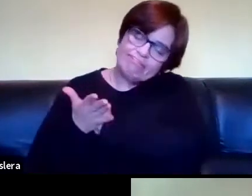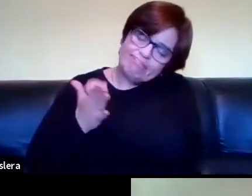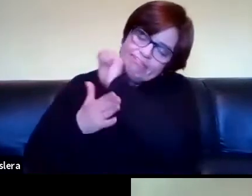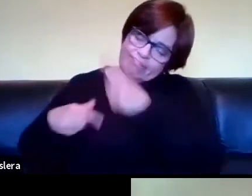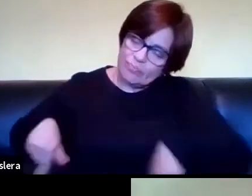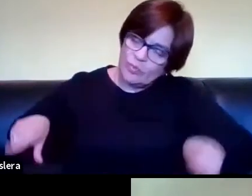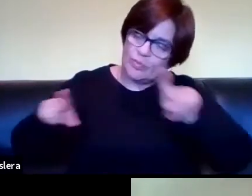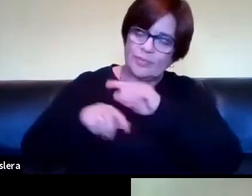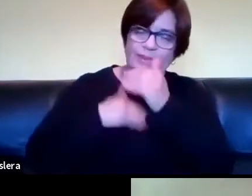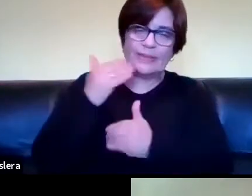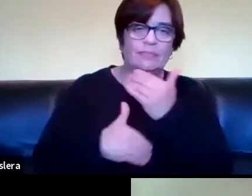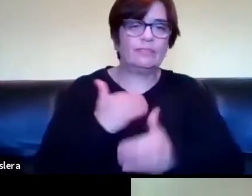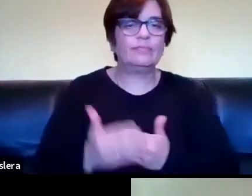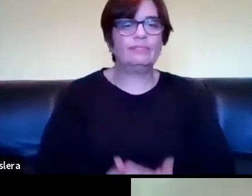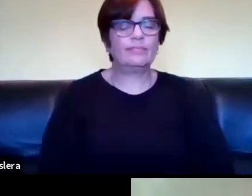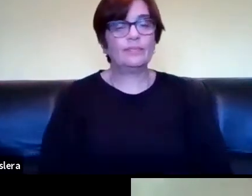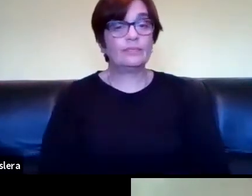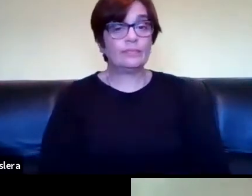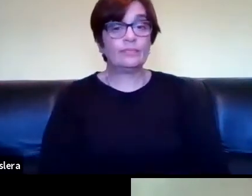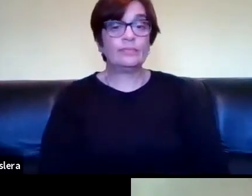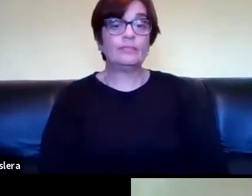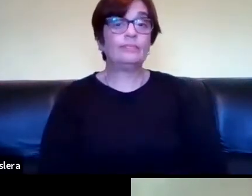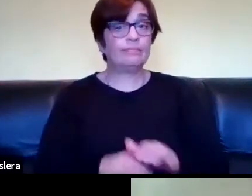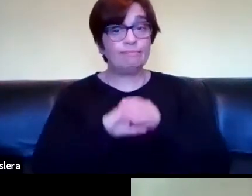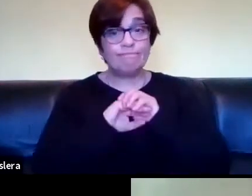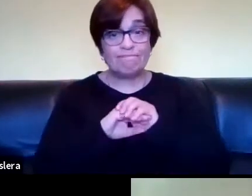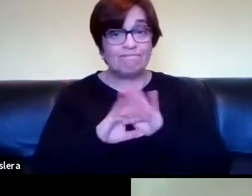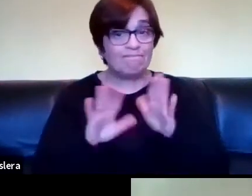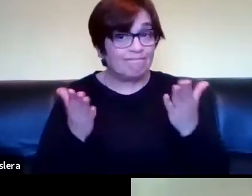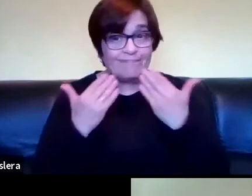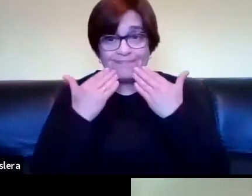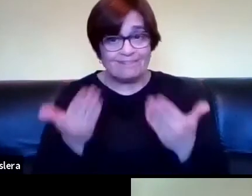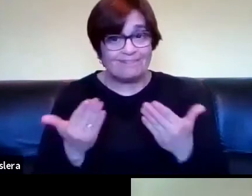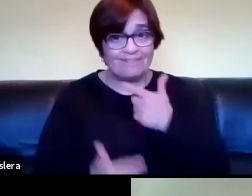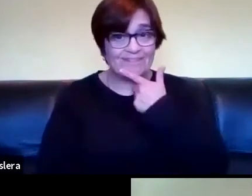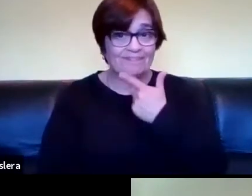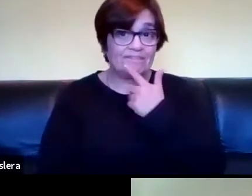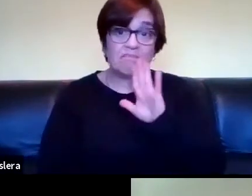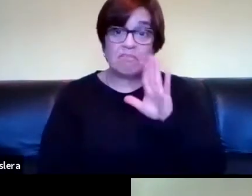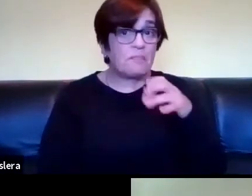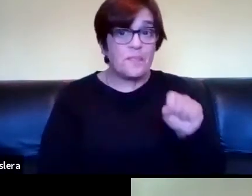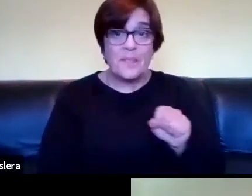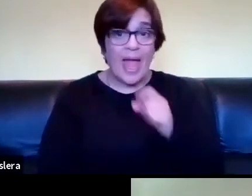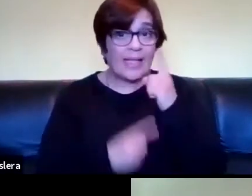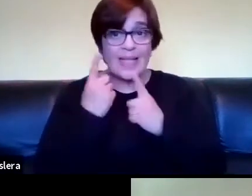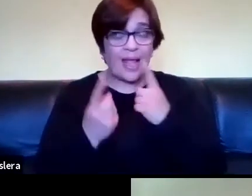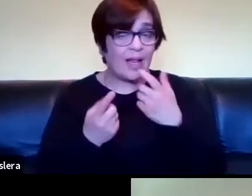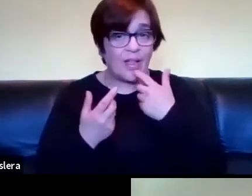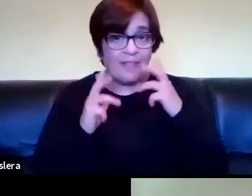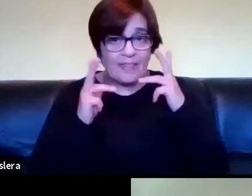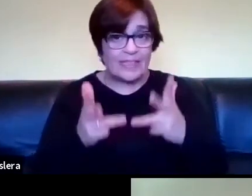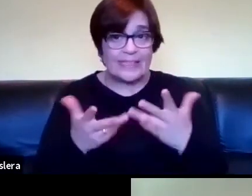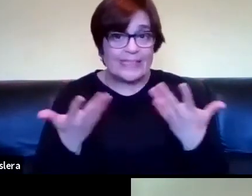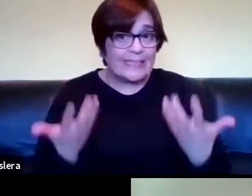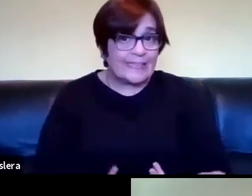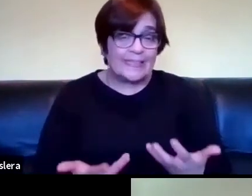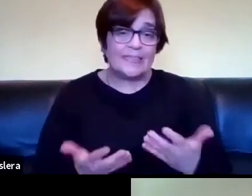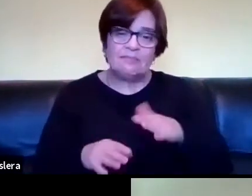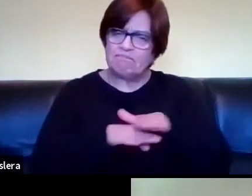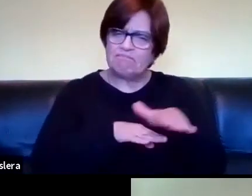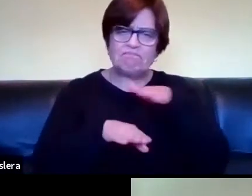nosotros bueno amigos bueno gracias Leonardo no sé si hay algo más que quieras decir te llegan